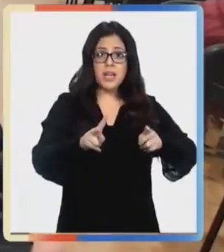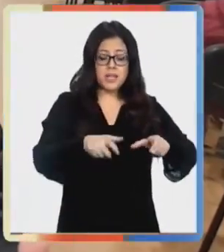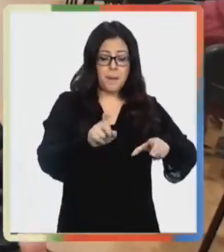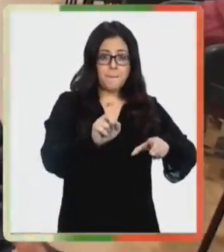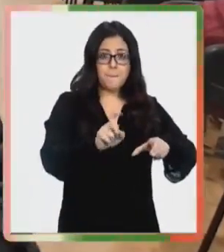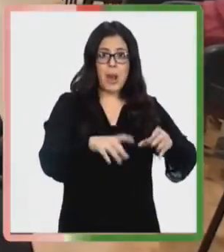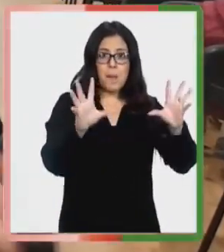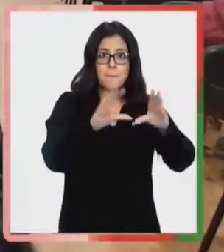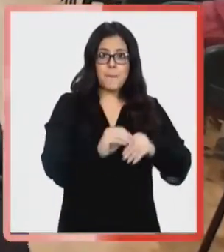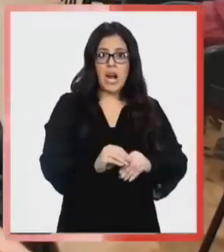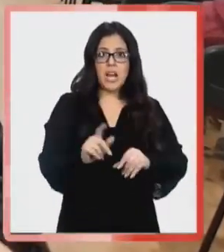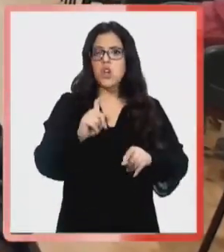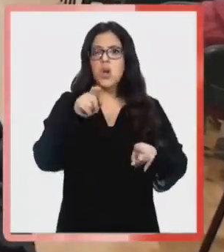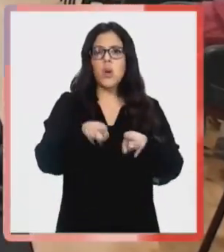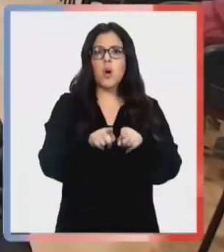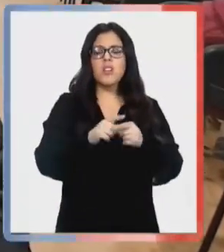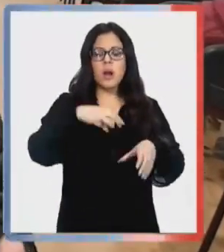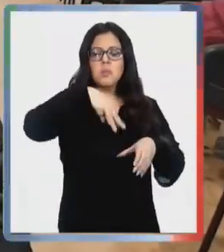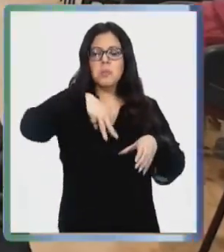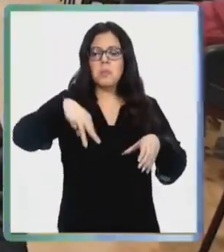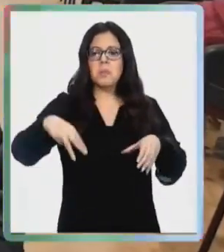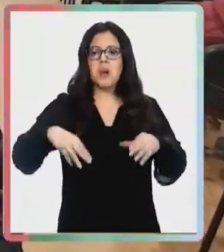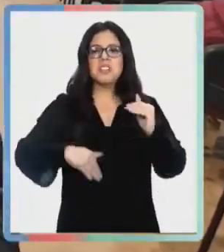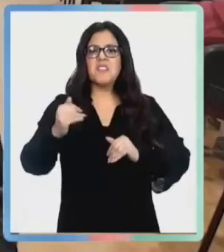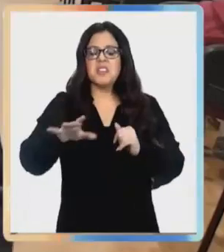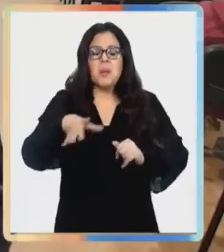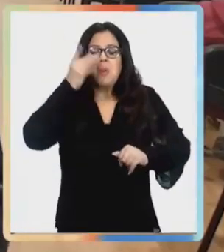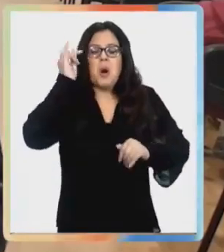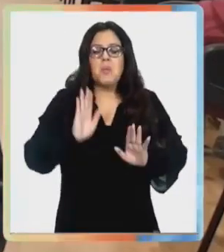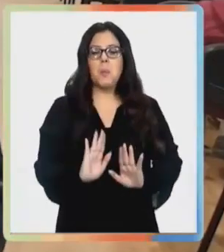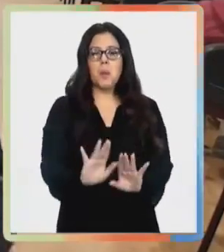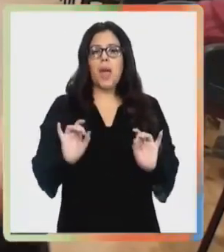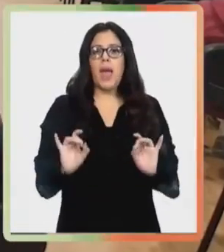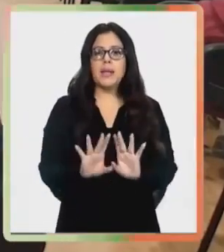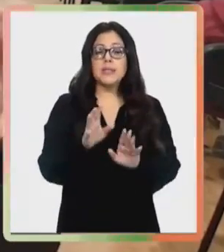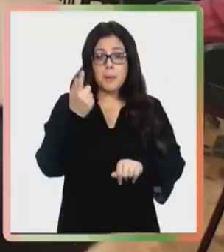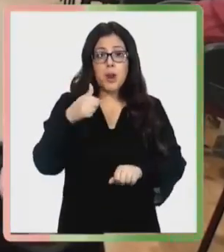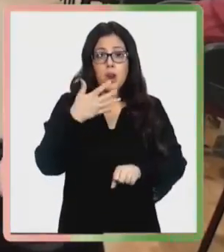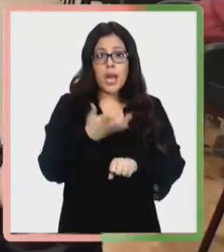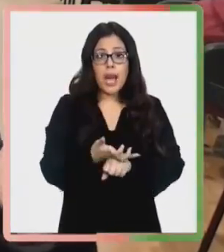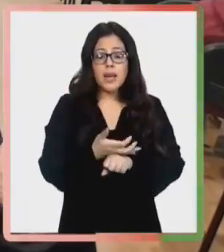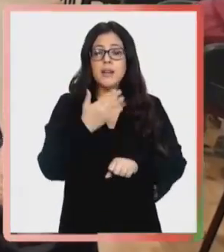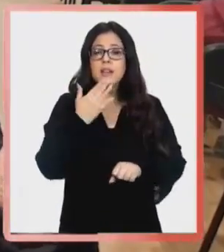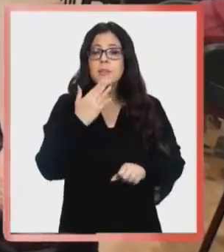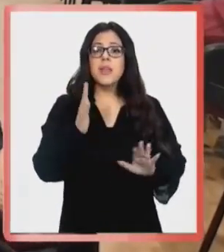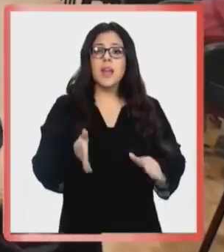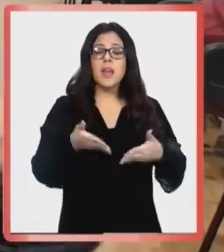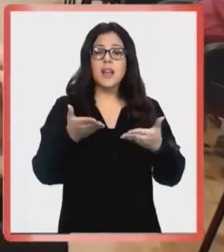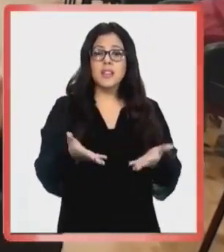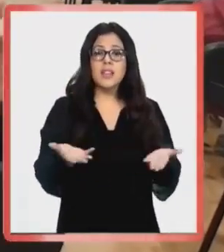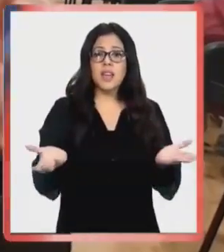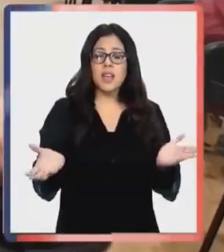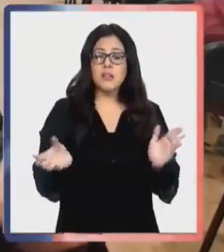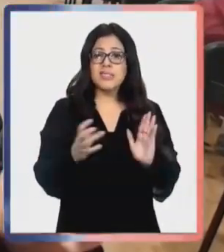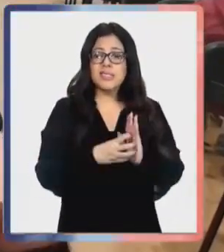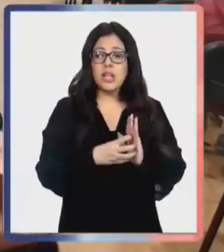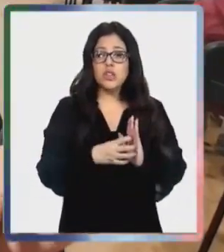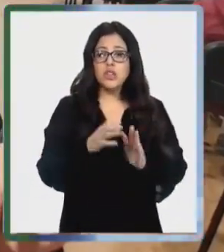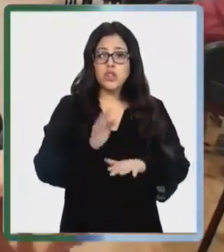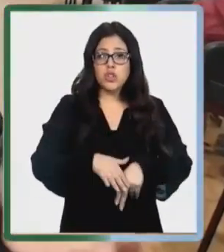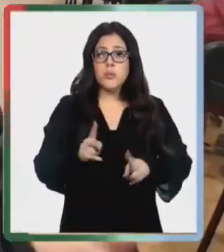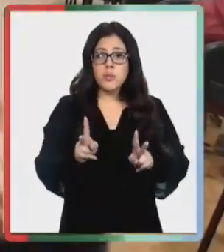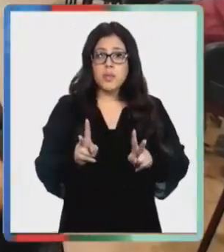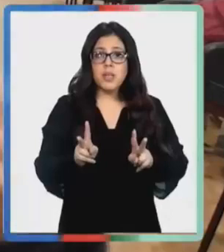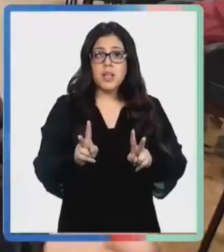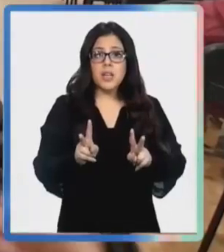vampiro, que muchas veces no nos damos cuenta, pero que realmente existe. Además de entregar un sello que permite sellar ventanas y